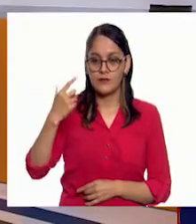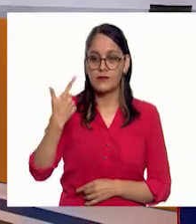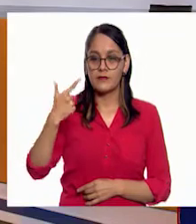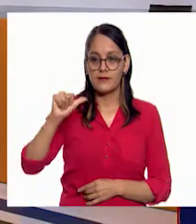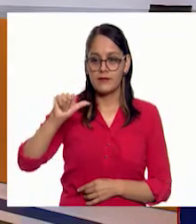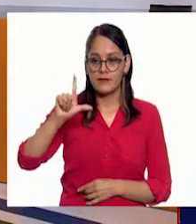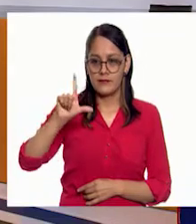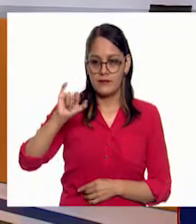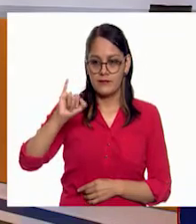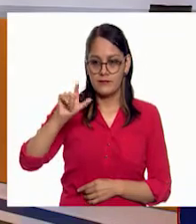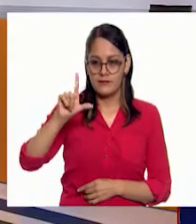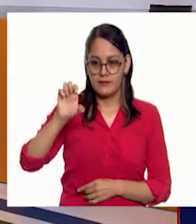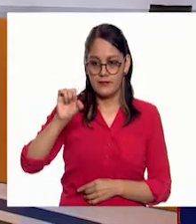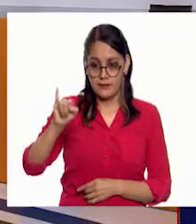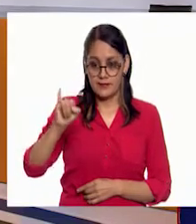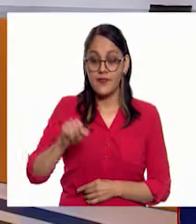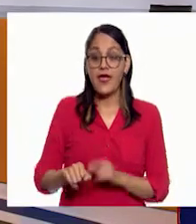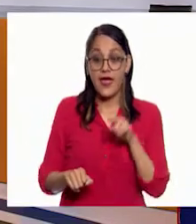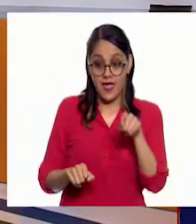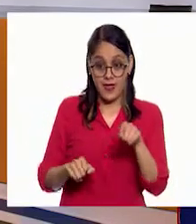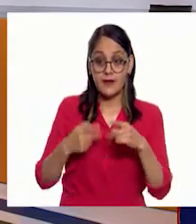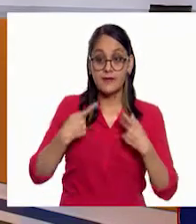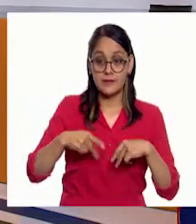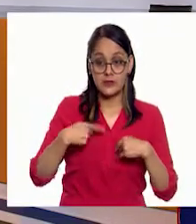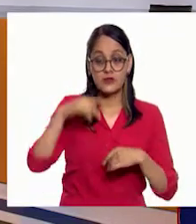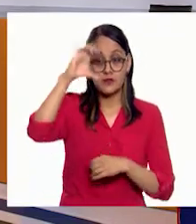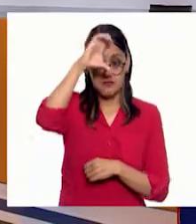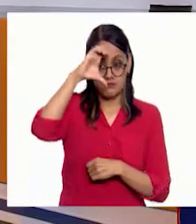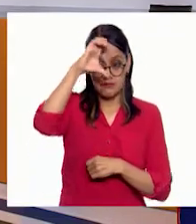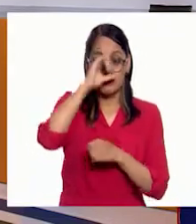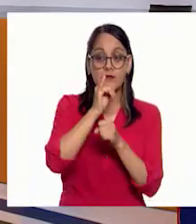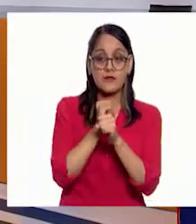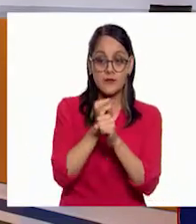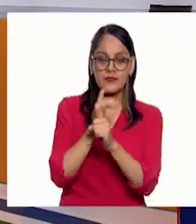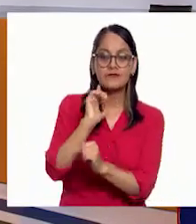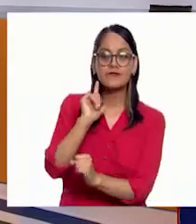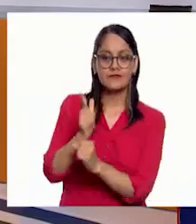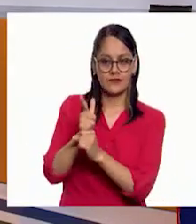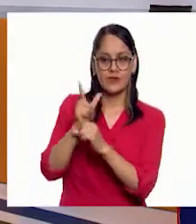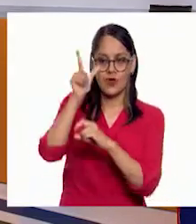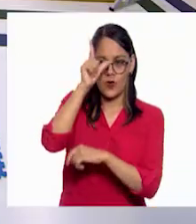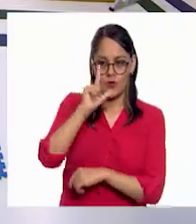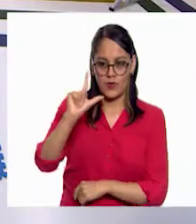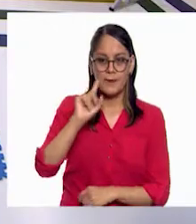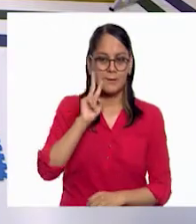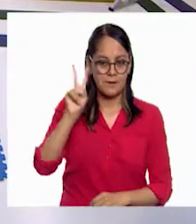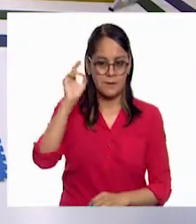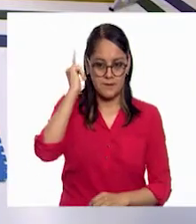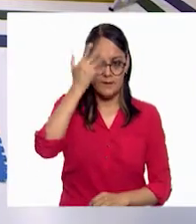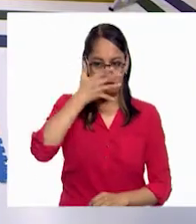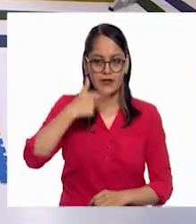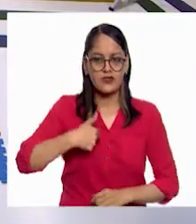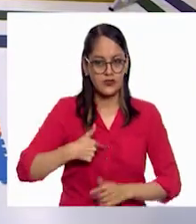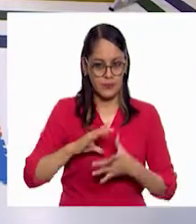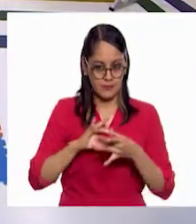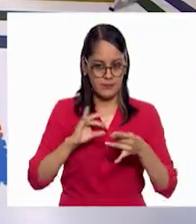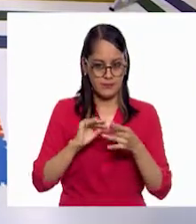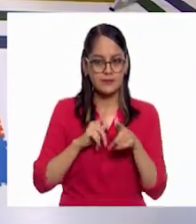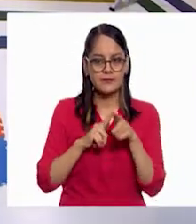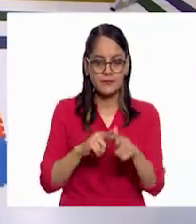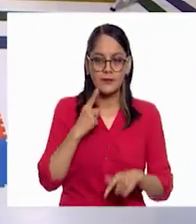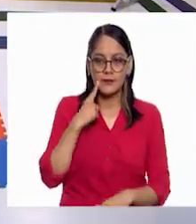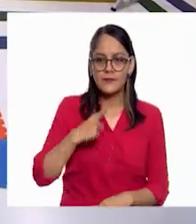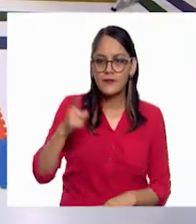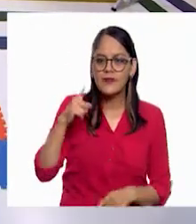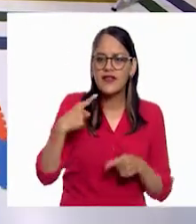alguien que encontró datos de la luna, pero me gustaría más que lo viéramos con imágenes en lo que te voy a platicando. A ver, vamos a recordar quién